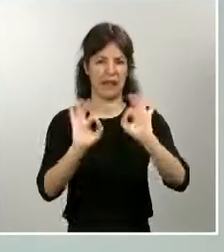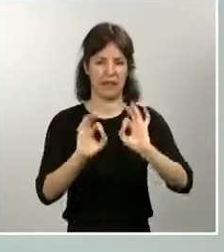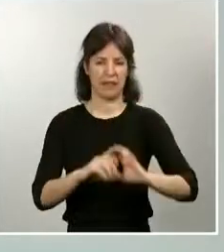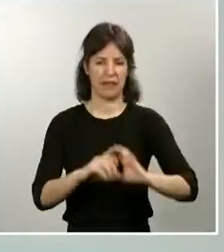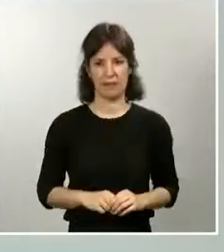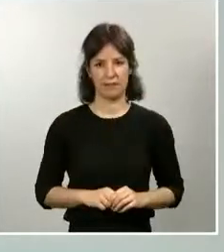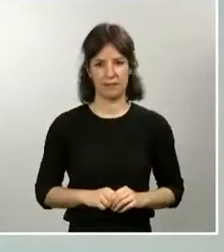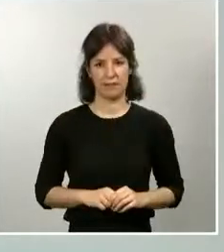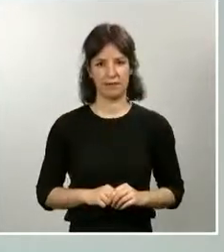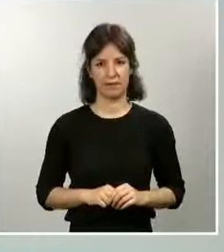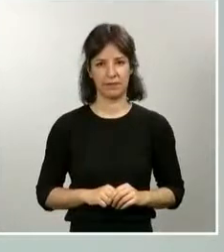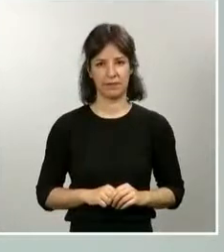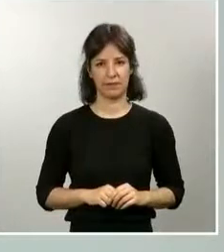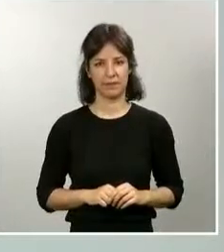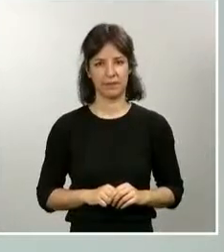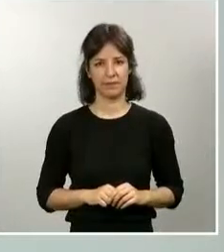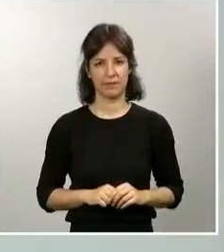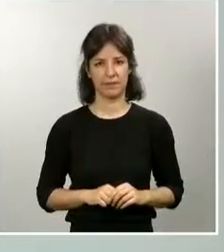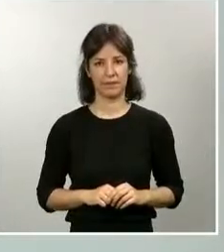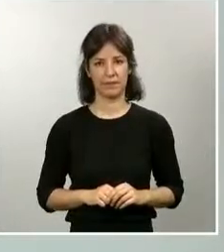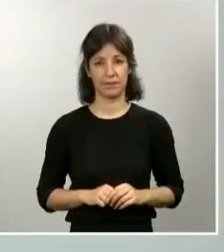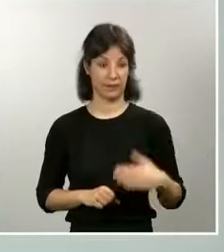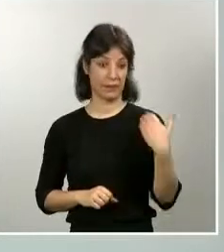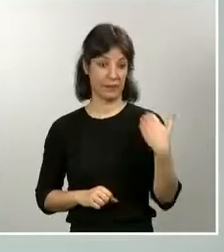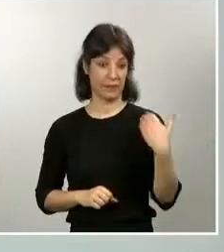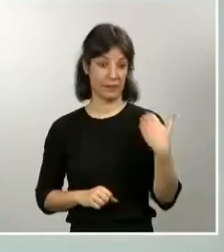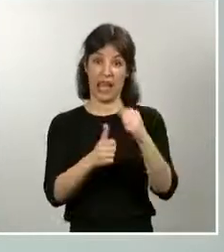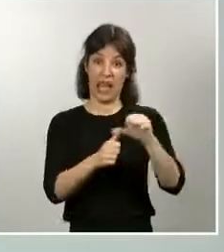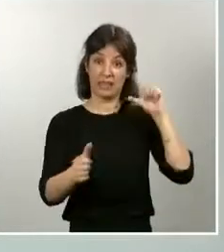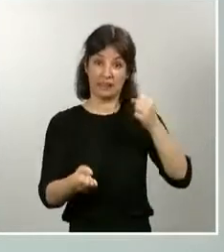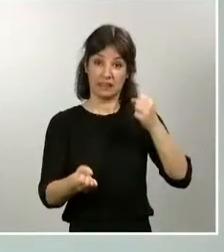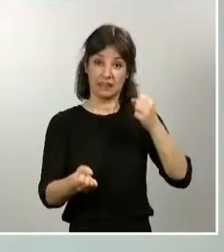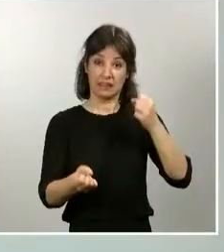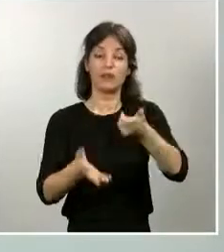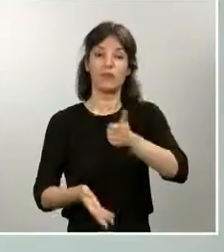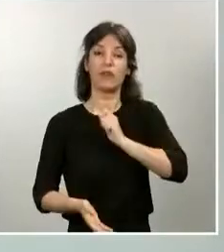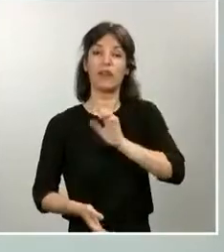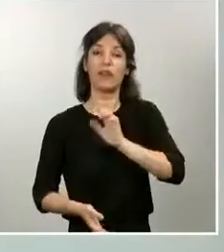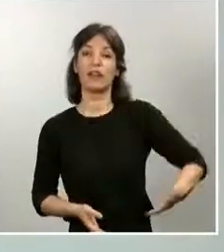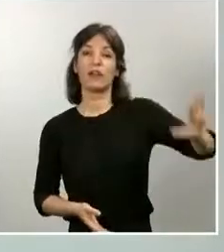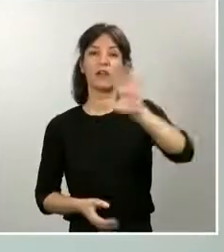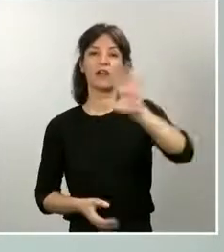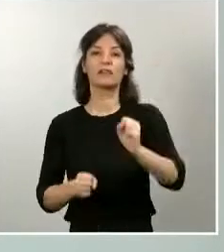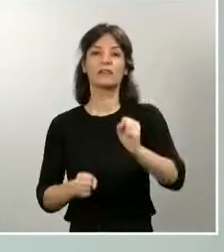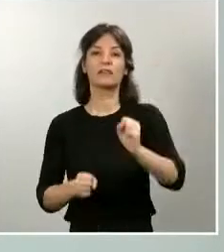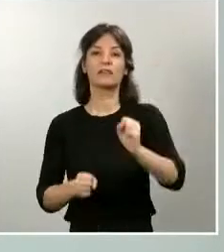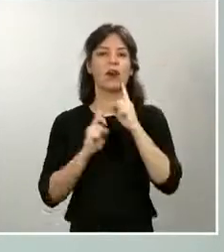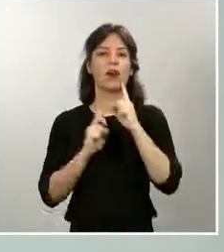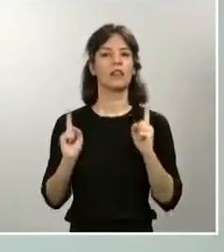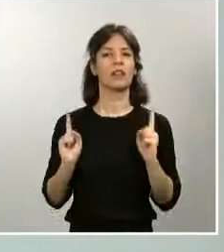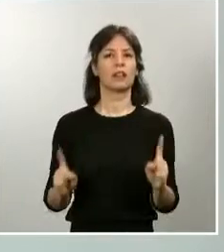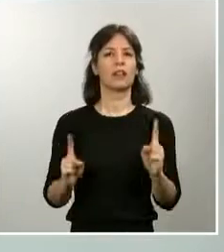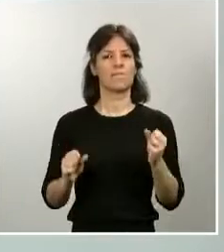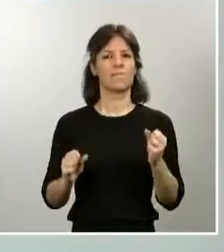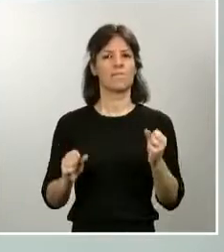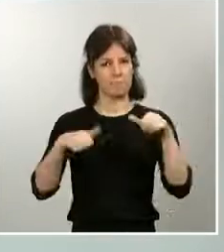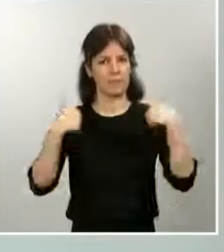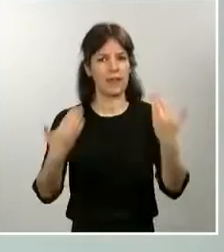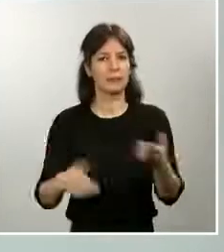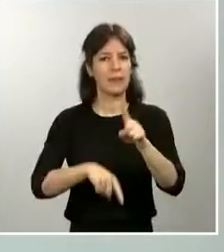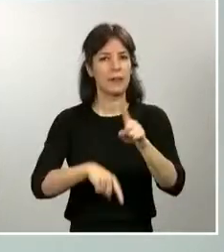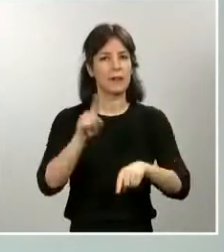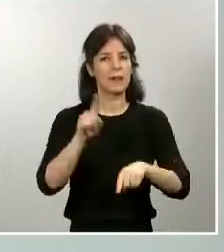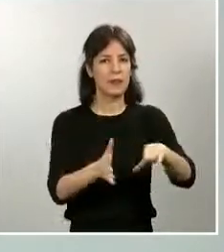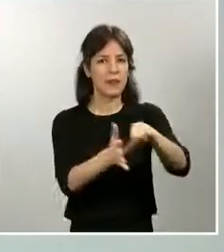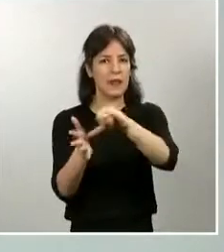En días anteriores, le comentábamos que Policía Nacional había reforzado su labor preventiva en torno a aquellos locales que siguen abiertos al